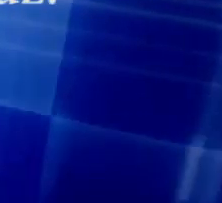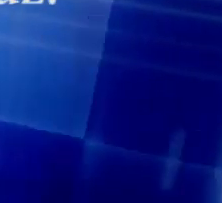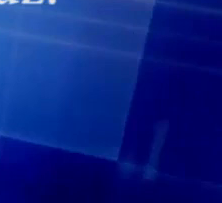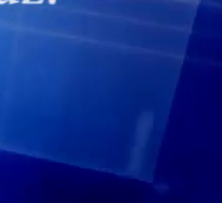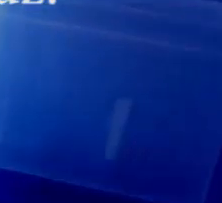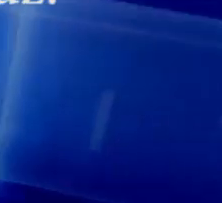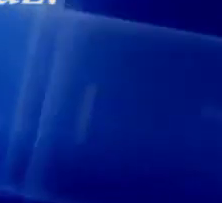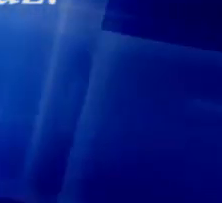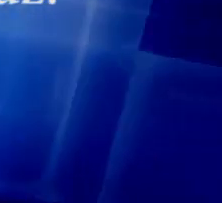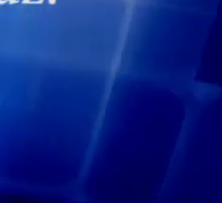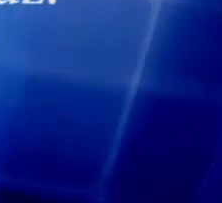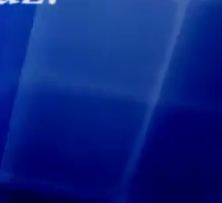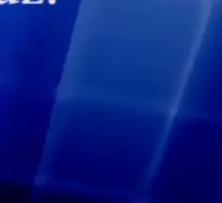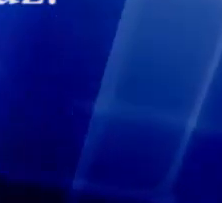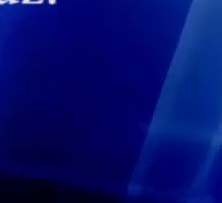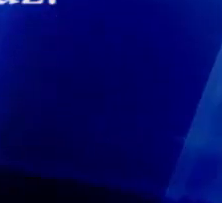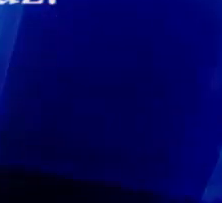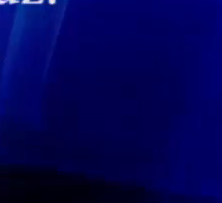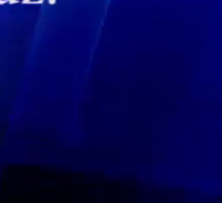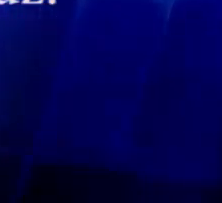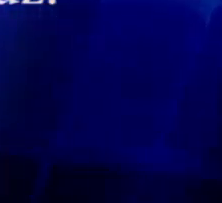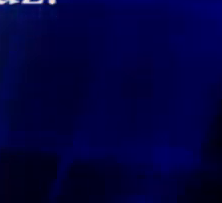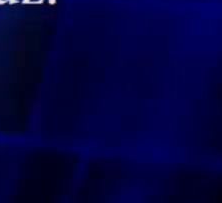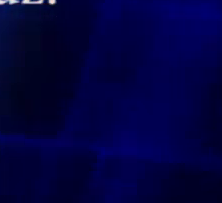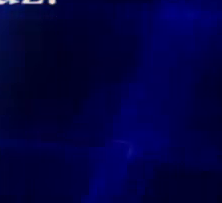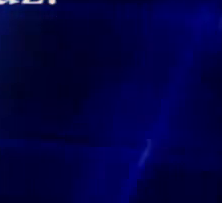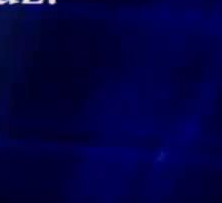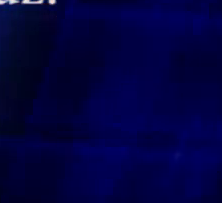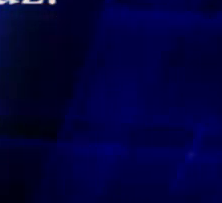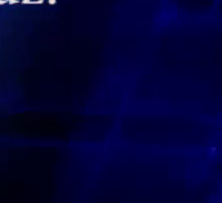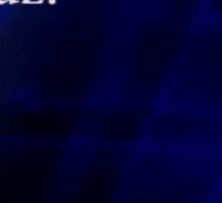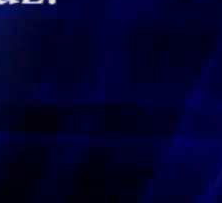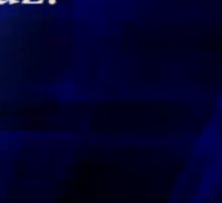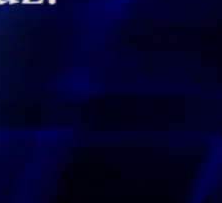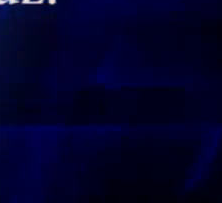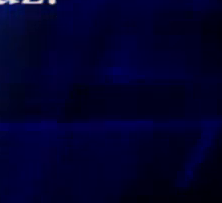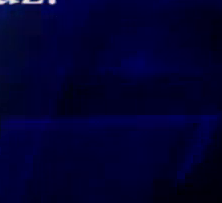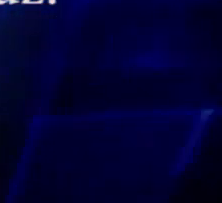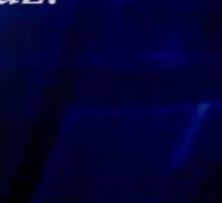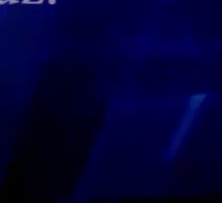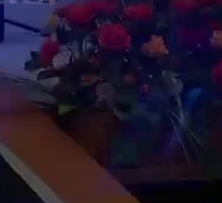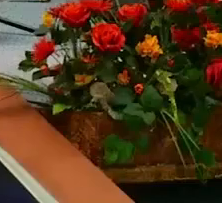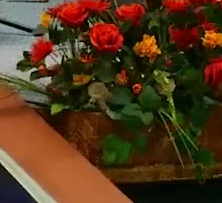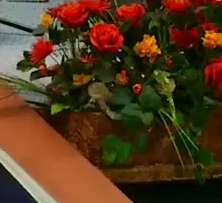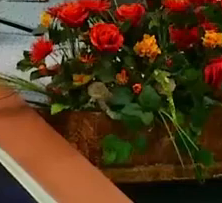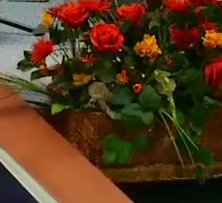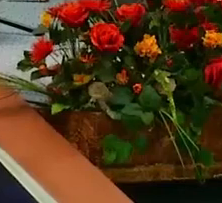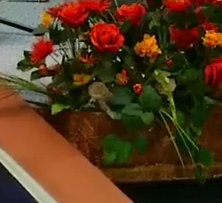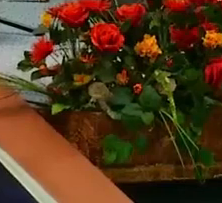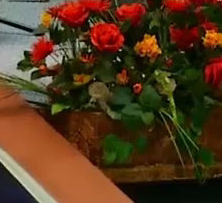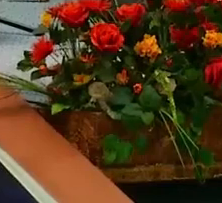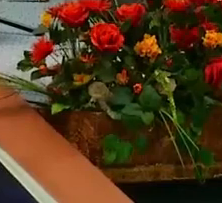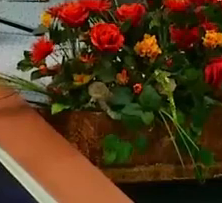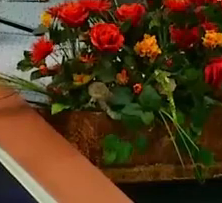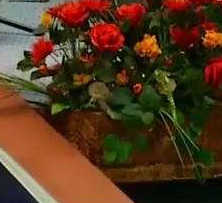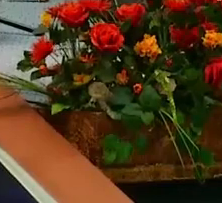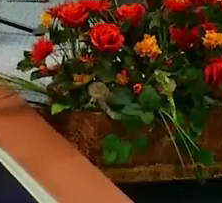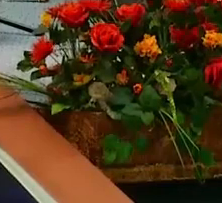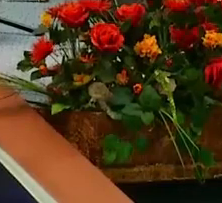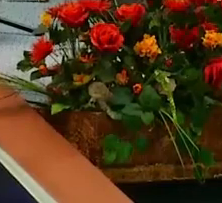Hermano Por favor 13 9 He aquí El día del Señor Viene